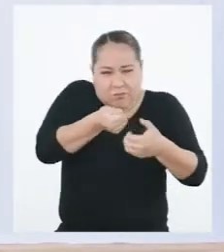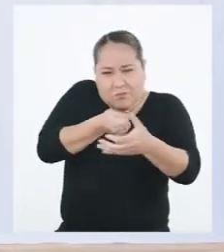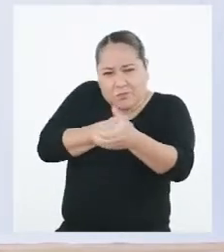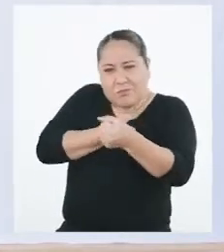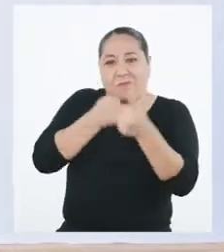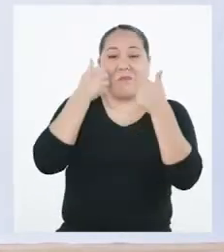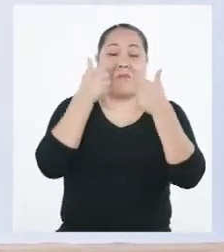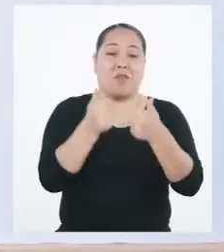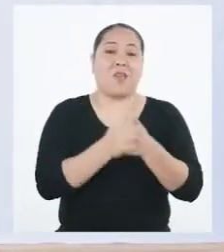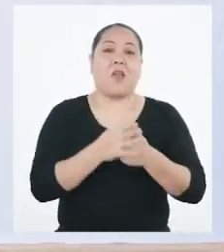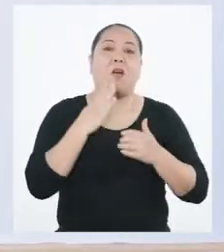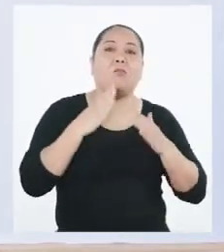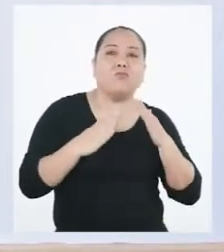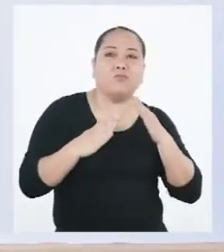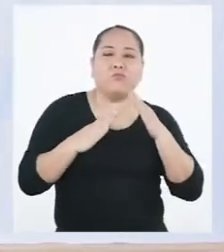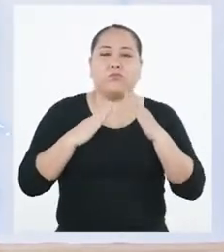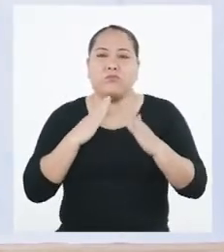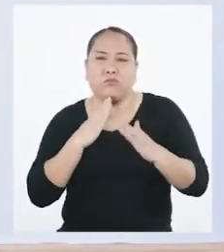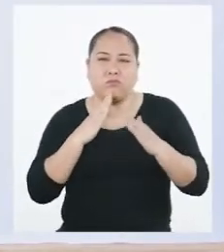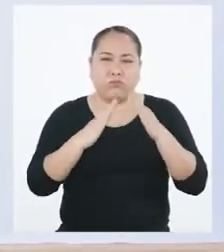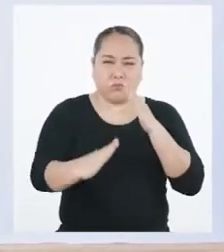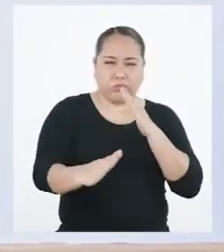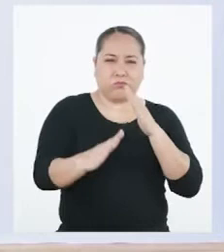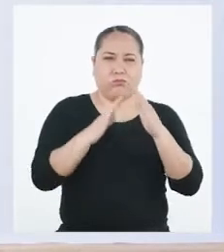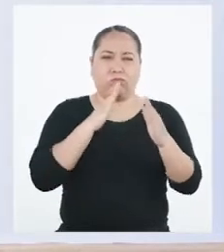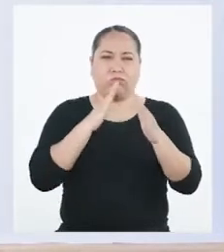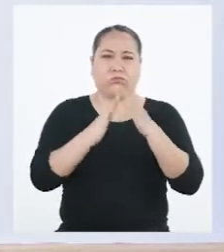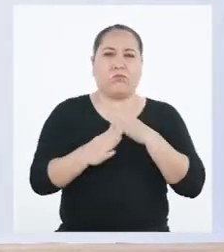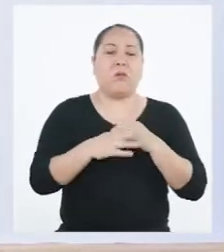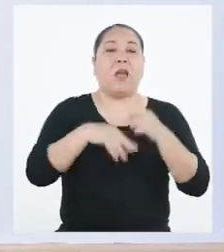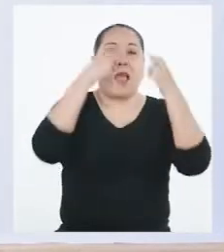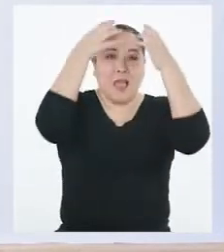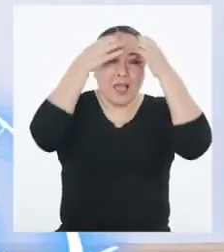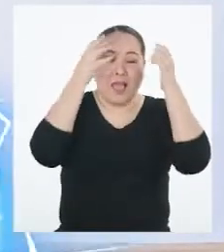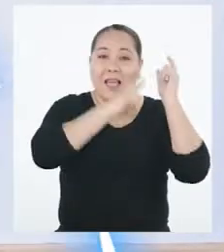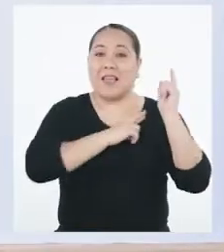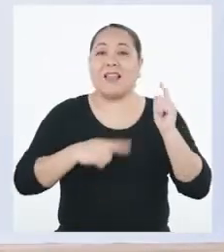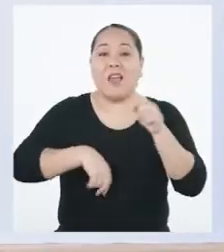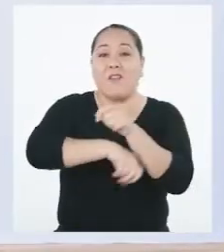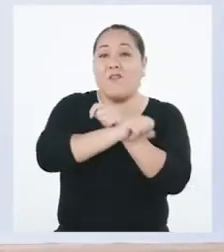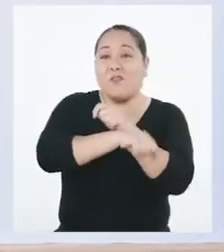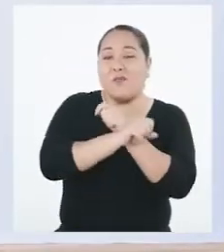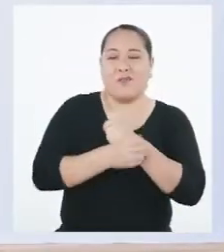Muy bien. Abre el robot. Y el rey del fútbol.